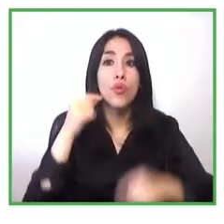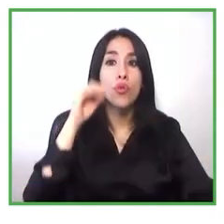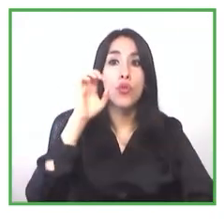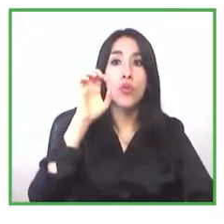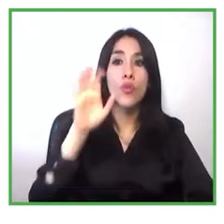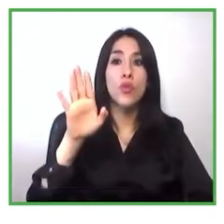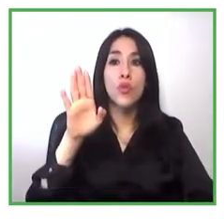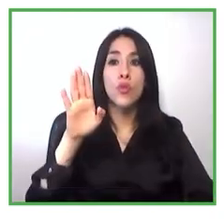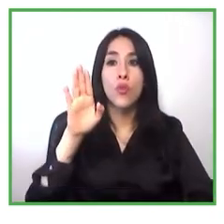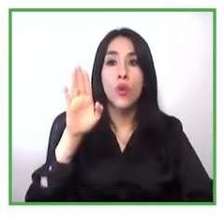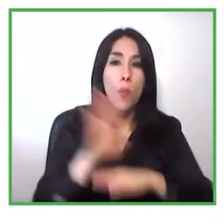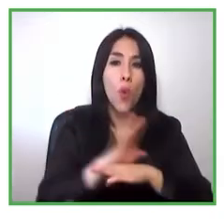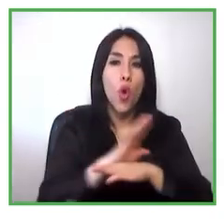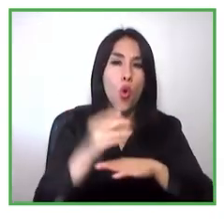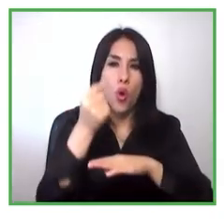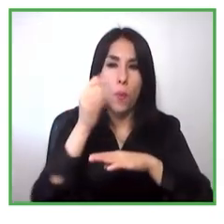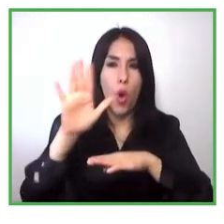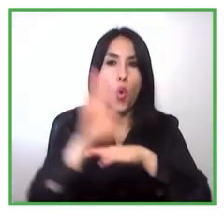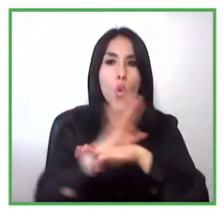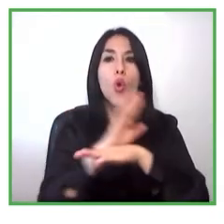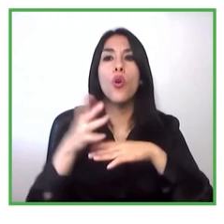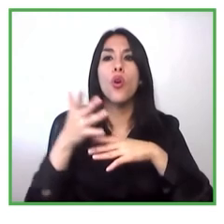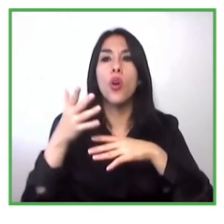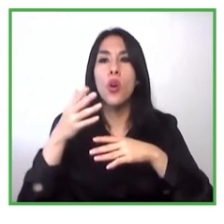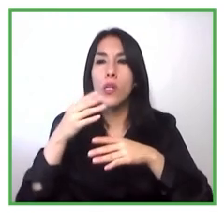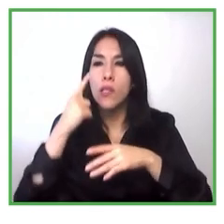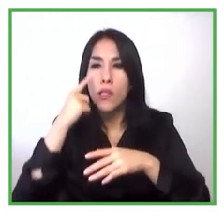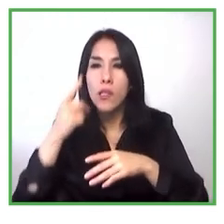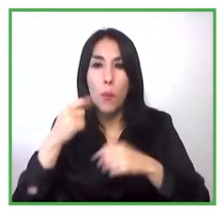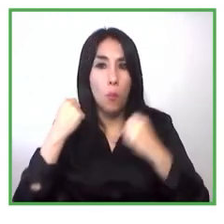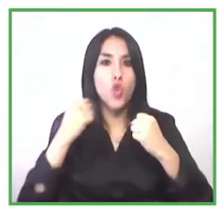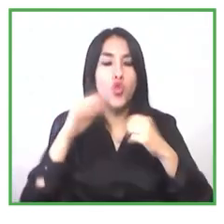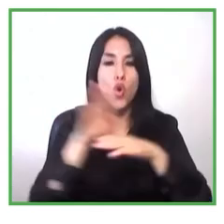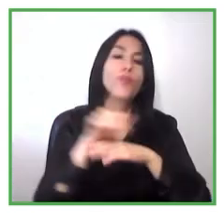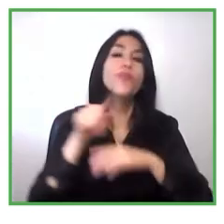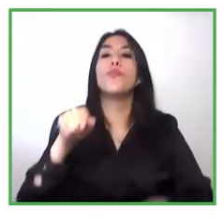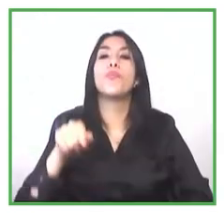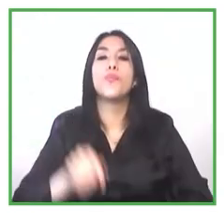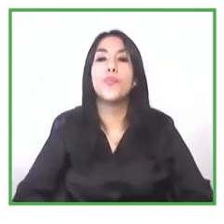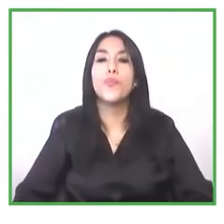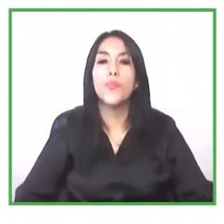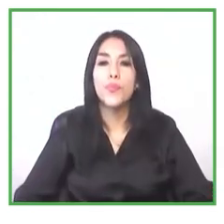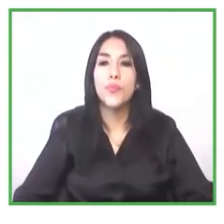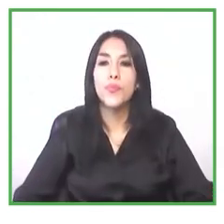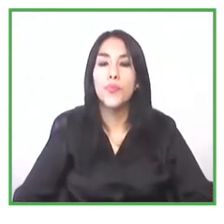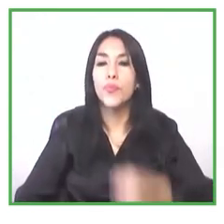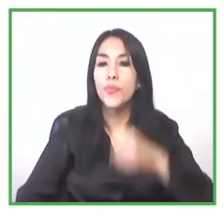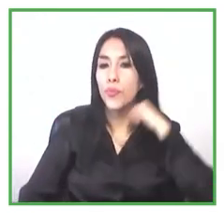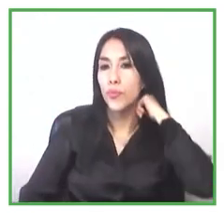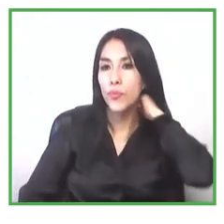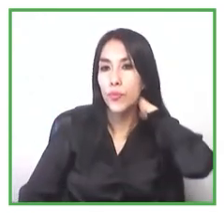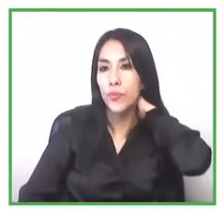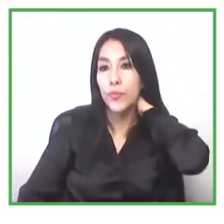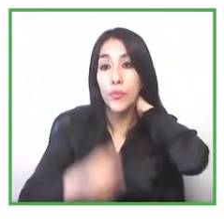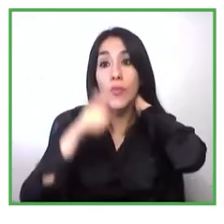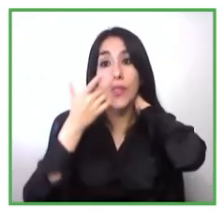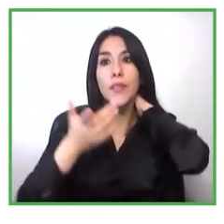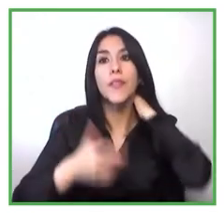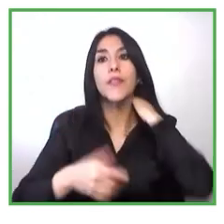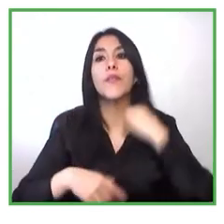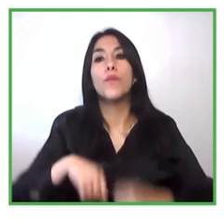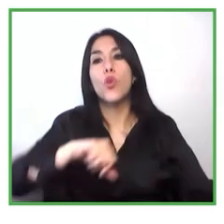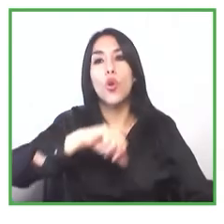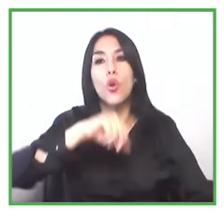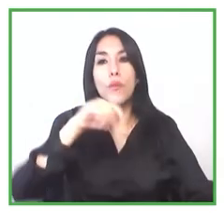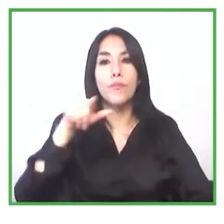tomamos productos a consignación los ponemos en un e-commerce los vendemos y les